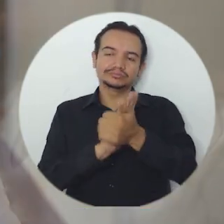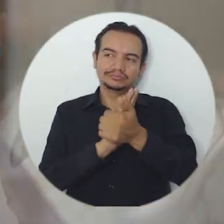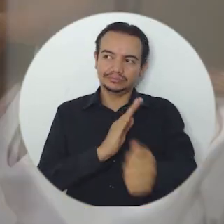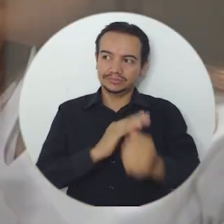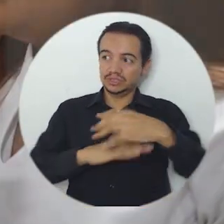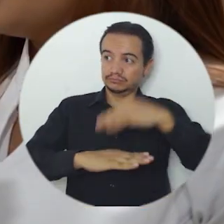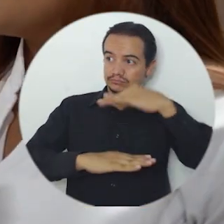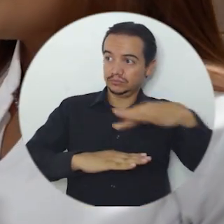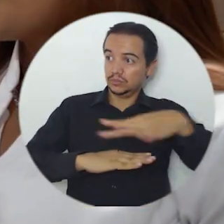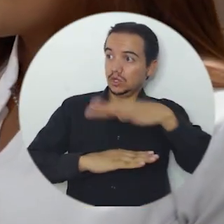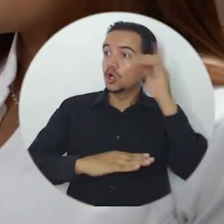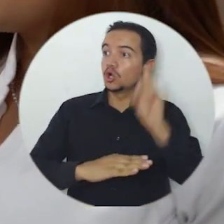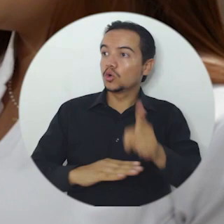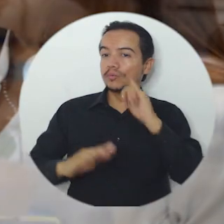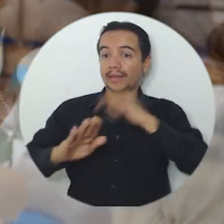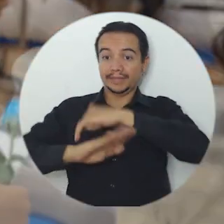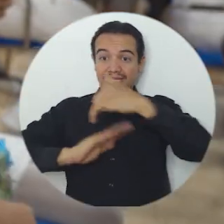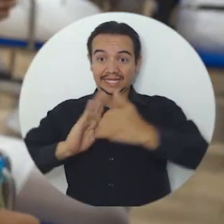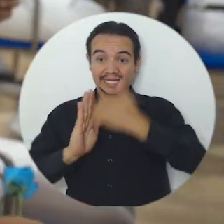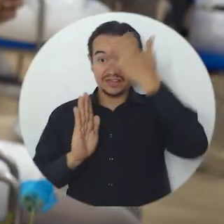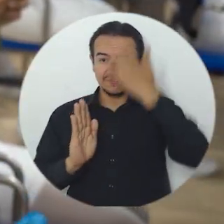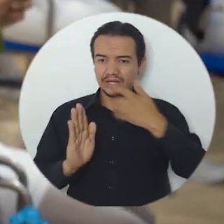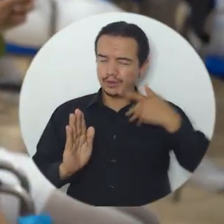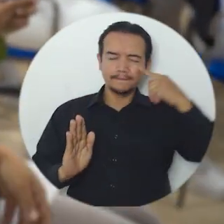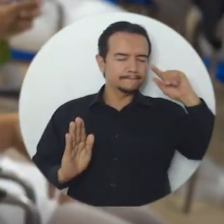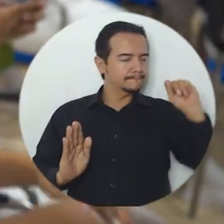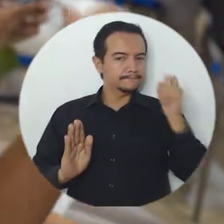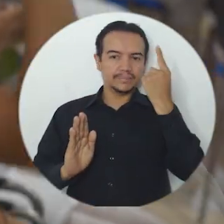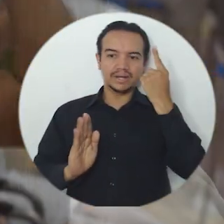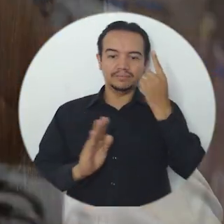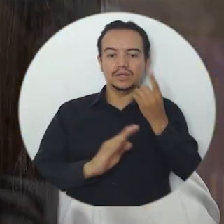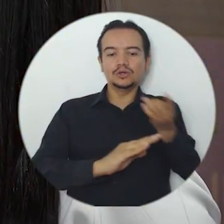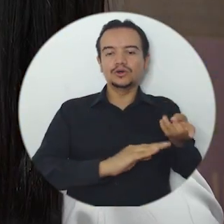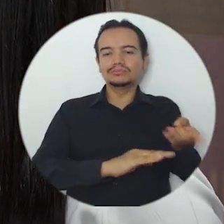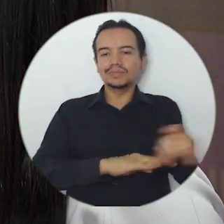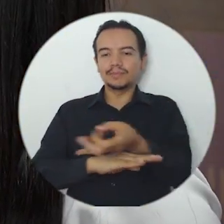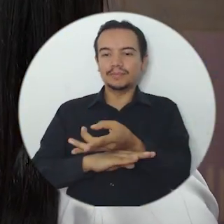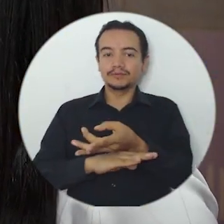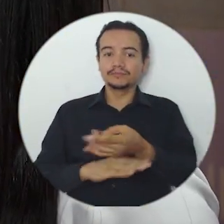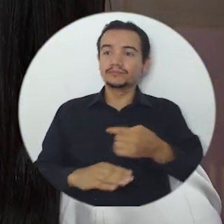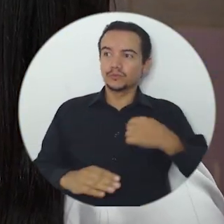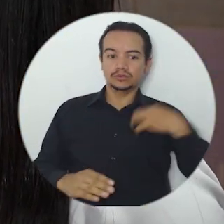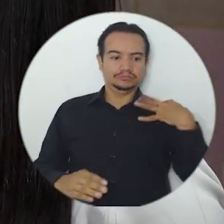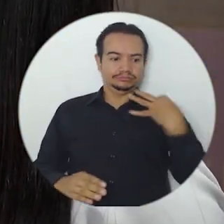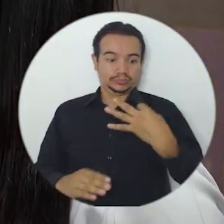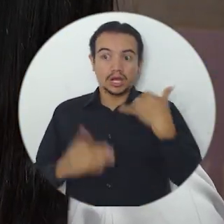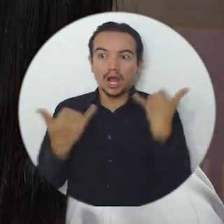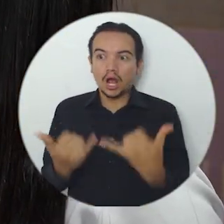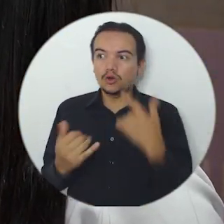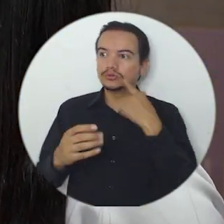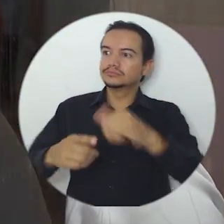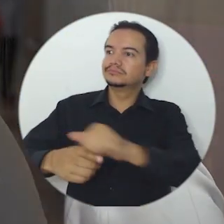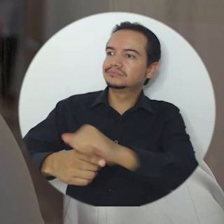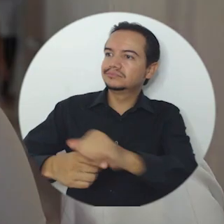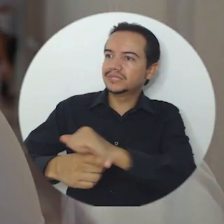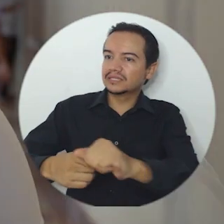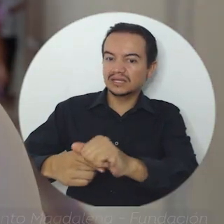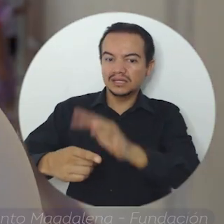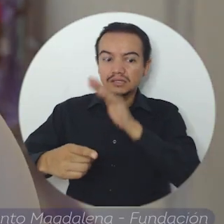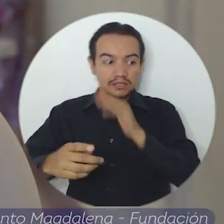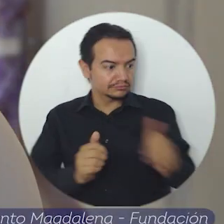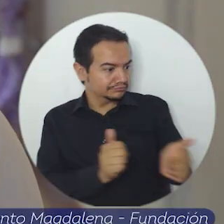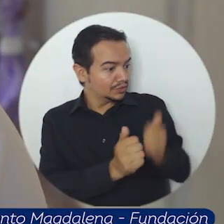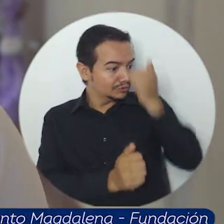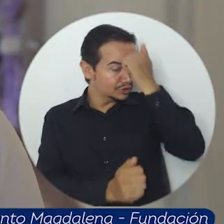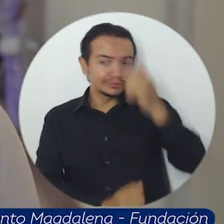ICCFES de mi colegio. En esos momentos, pues la verdad que me siento feliz. Nuevo campo, donde voy a ir a unas prácticas profesionales, que no voy a estar